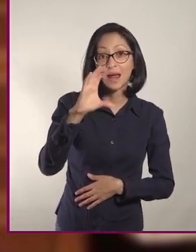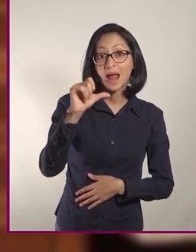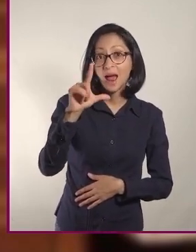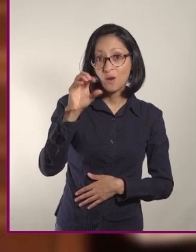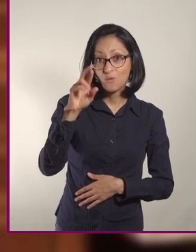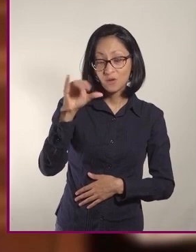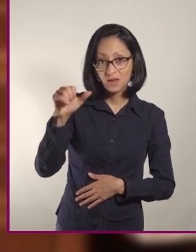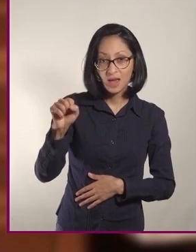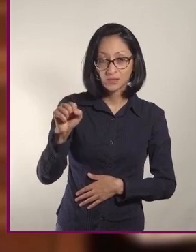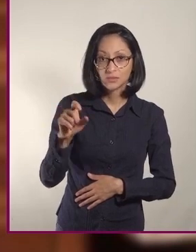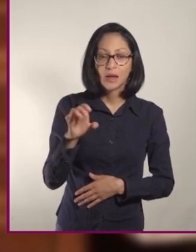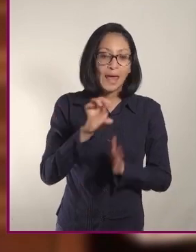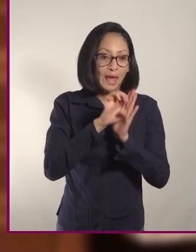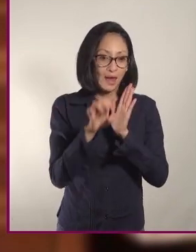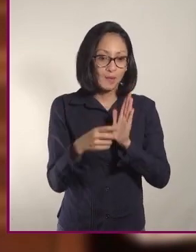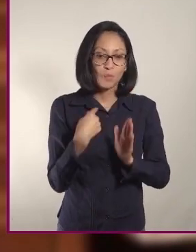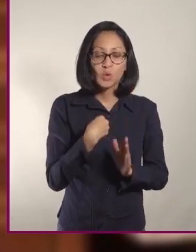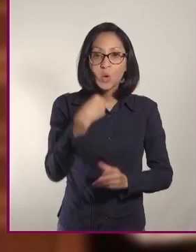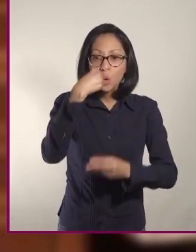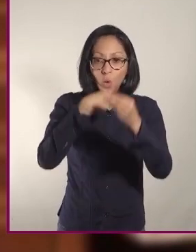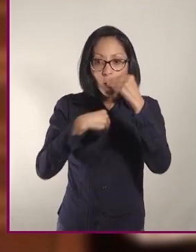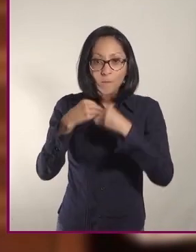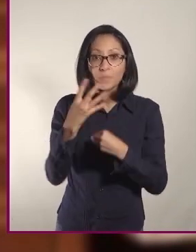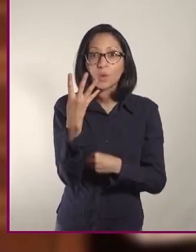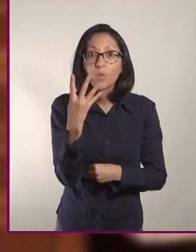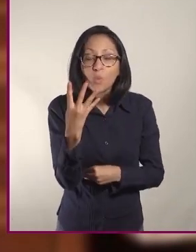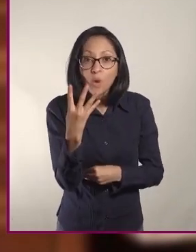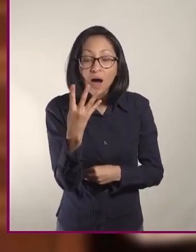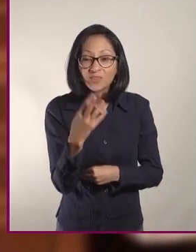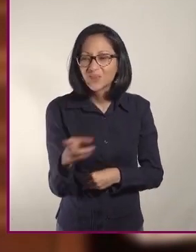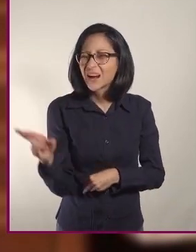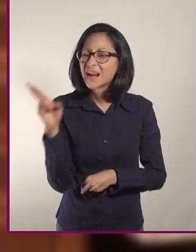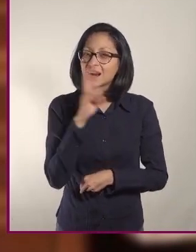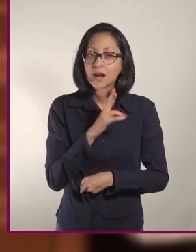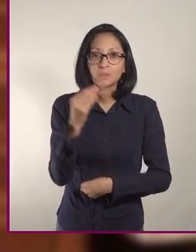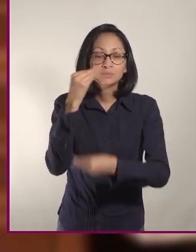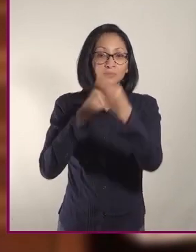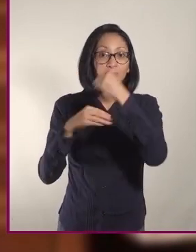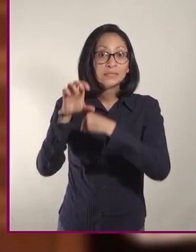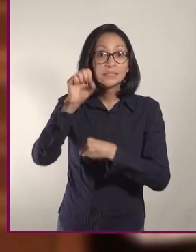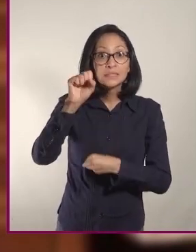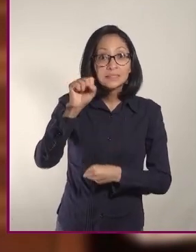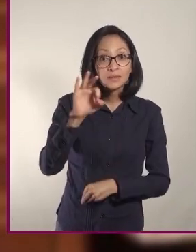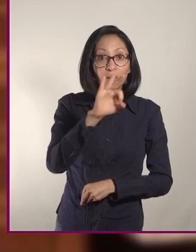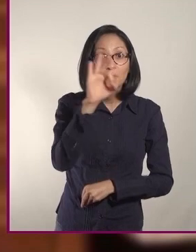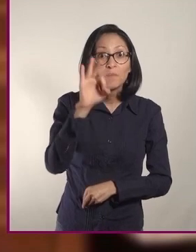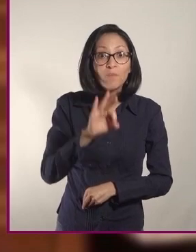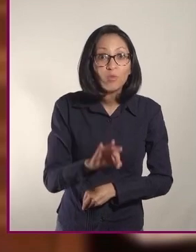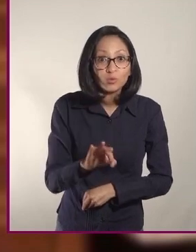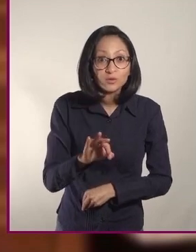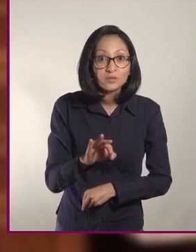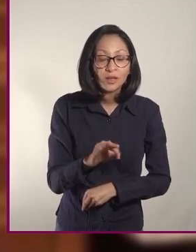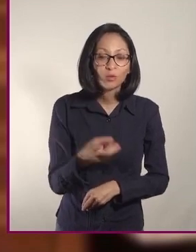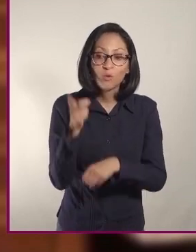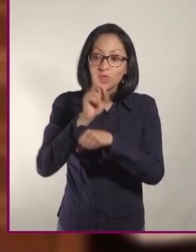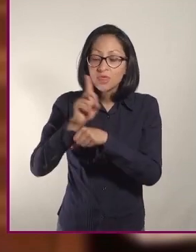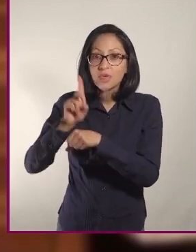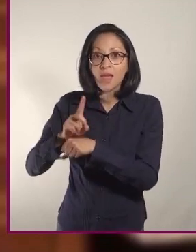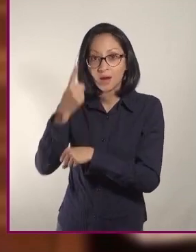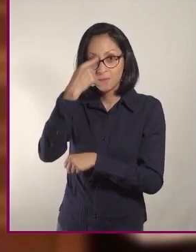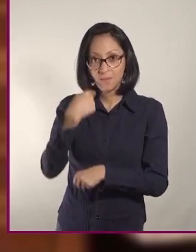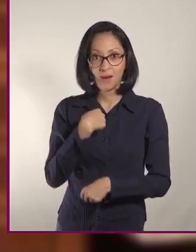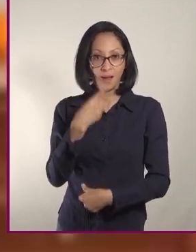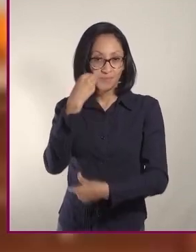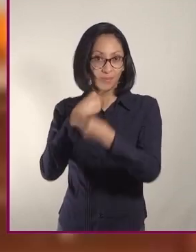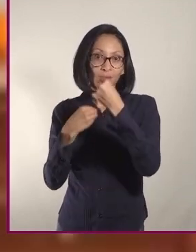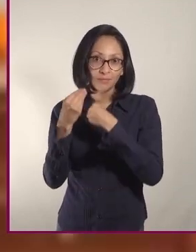Alguien que se come 4 rebanadas ya se comió de una sentada el 60% de sus requerimientos diarios calóricos.